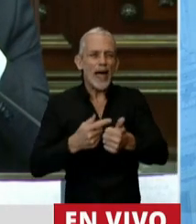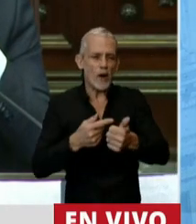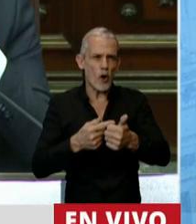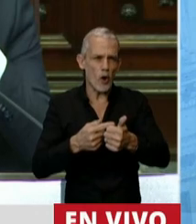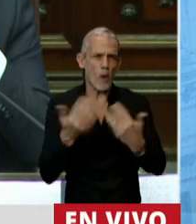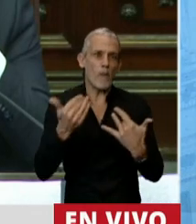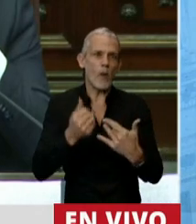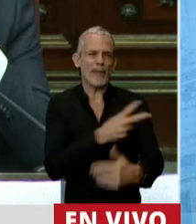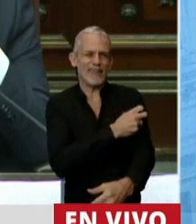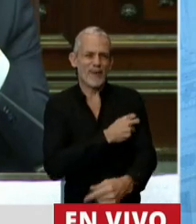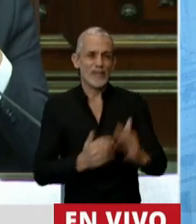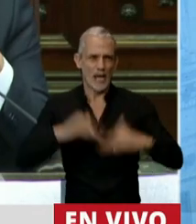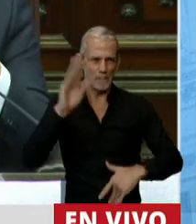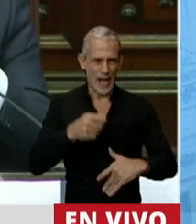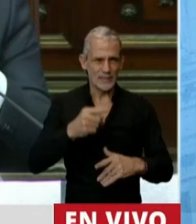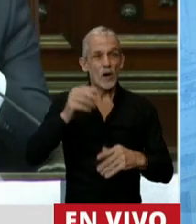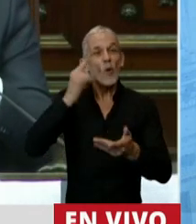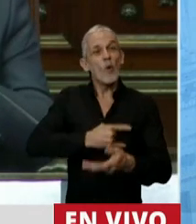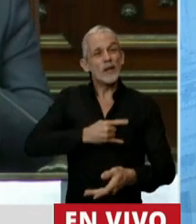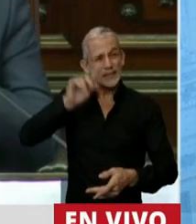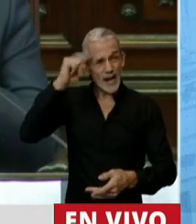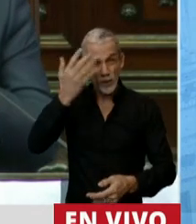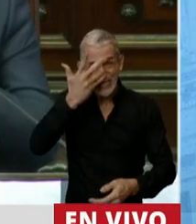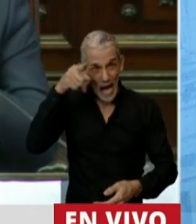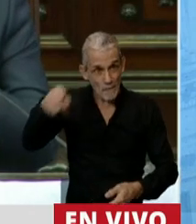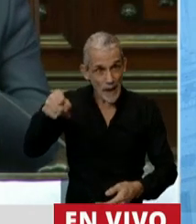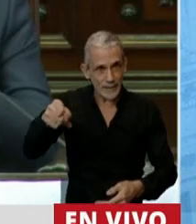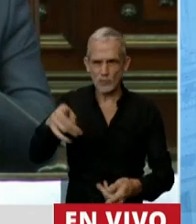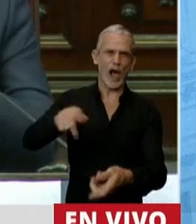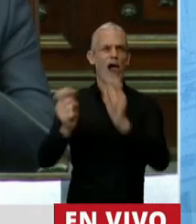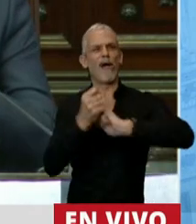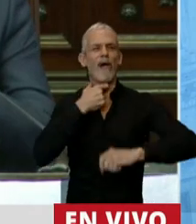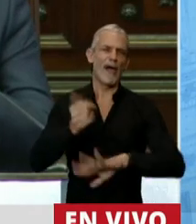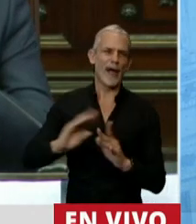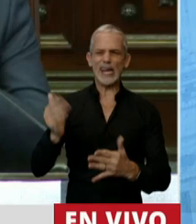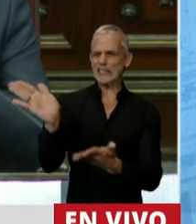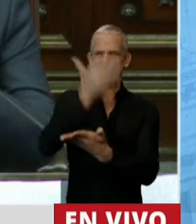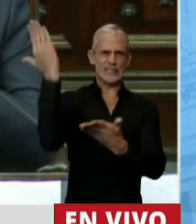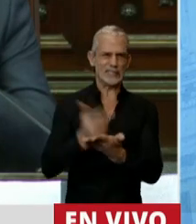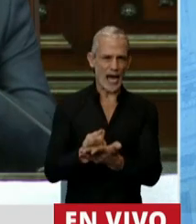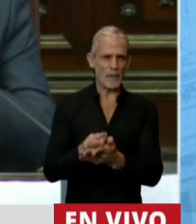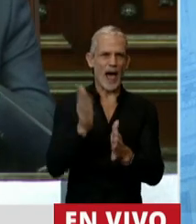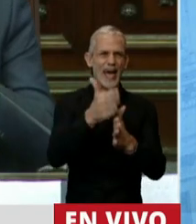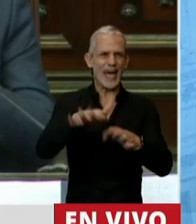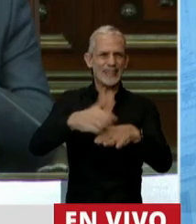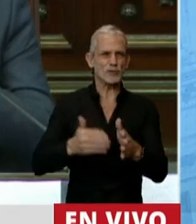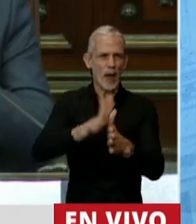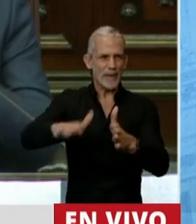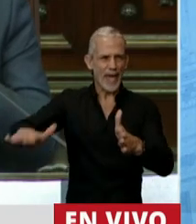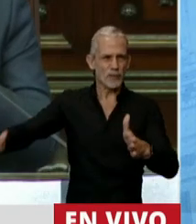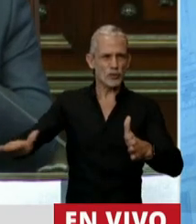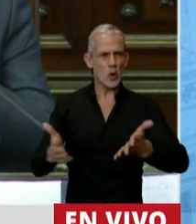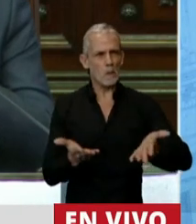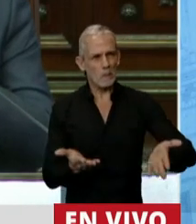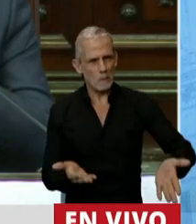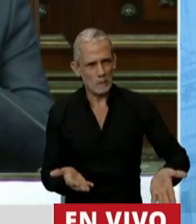universidades públicas, la Universidad Nacional de San Martín, que ustedes le querían convertir en una playa de estacionamiento de nuevo central argentino. Le sacaron los terrenos a